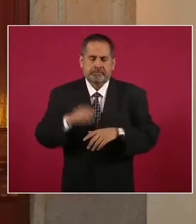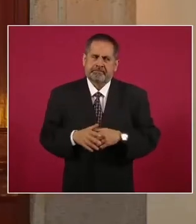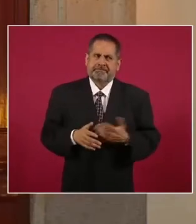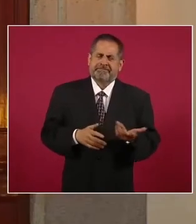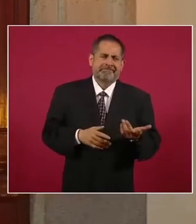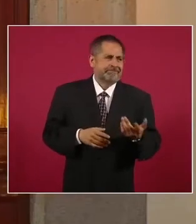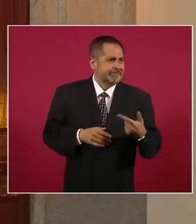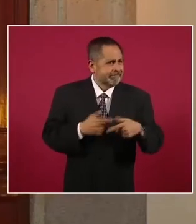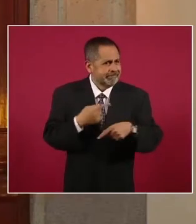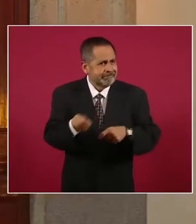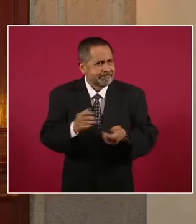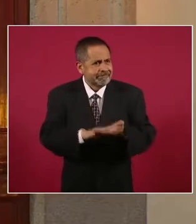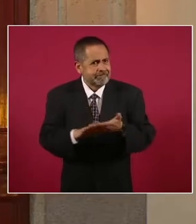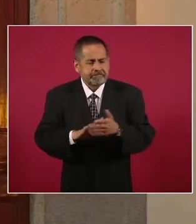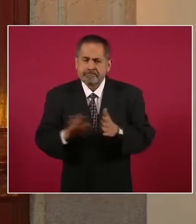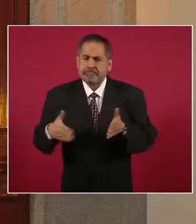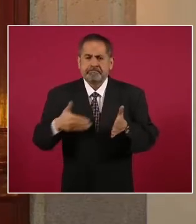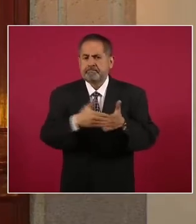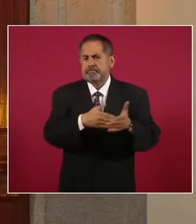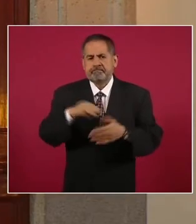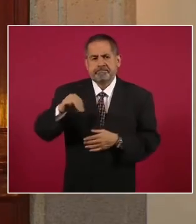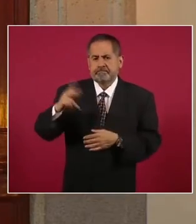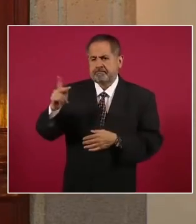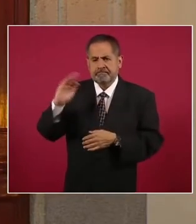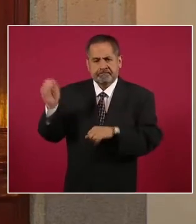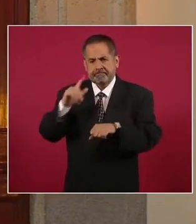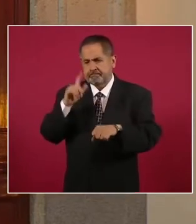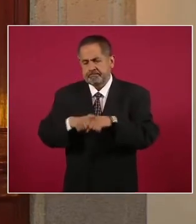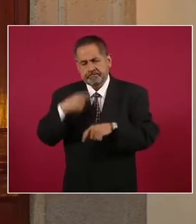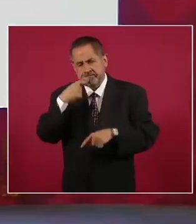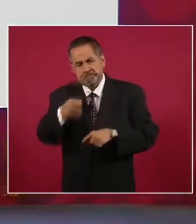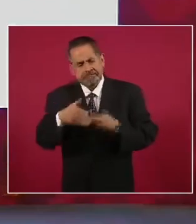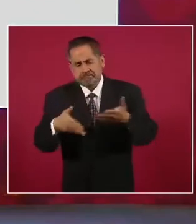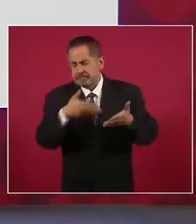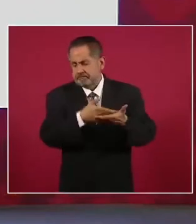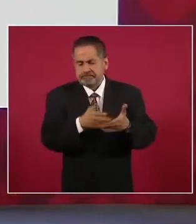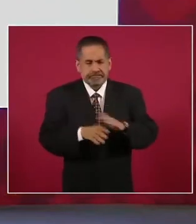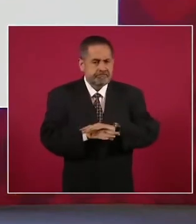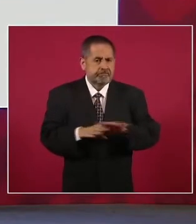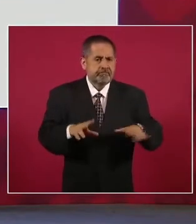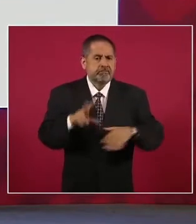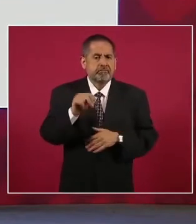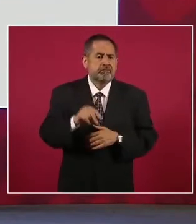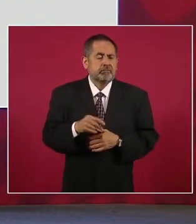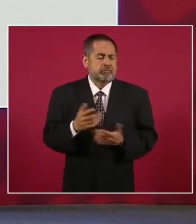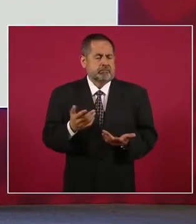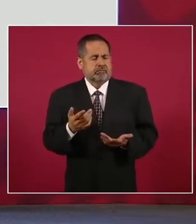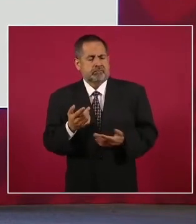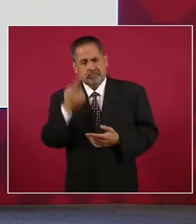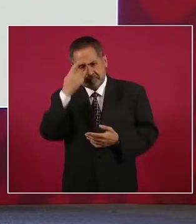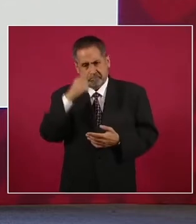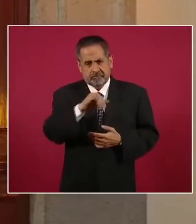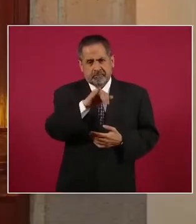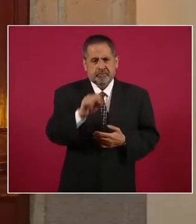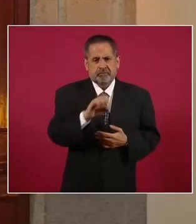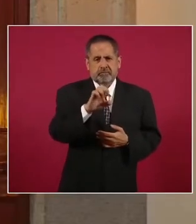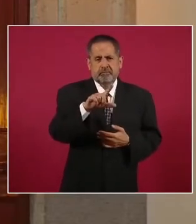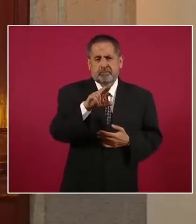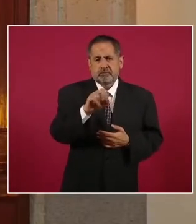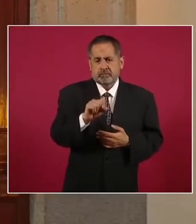por parte del Ministerio Público Federal, de tal suerte que José Luis Abarca y estos